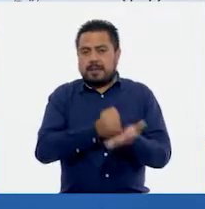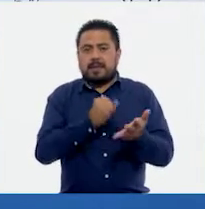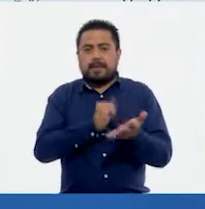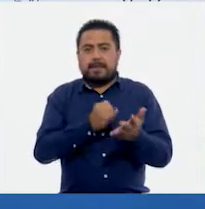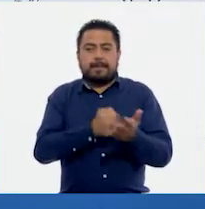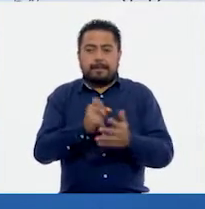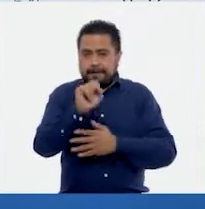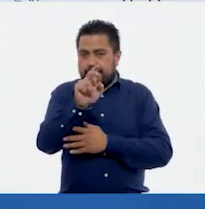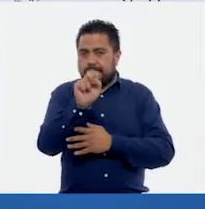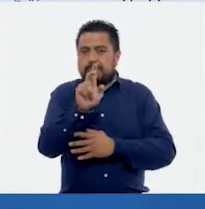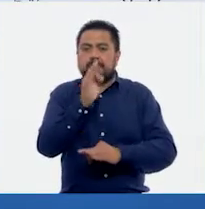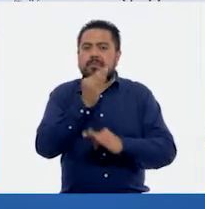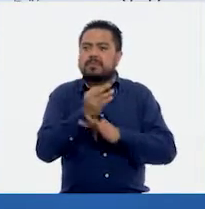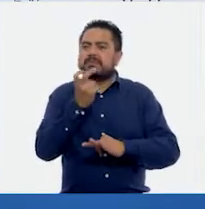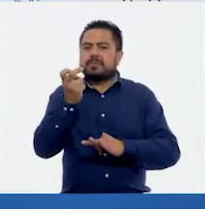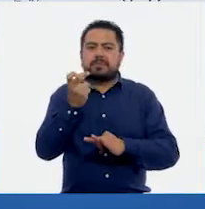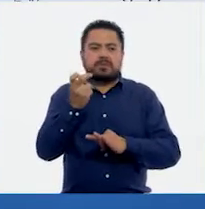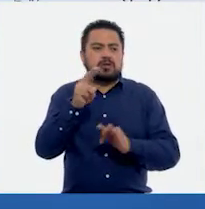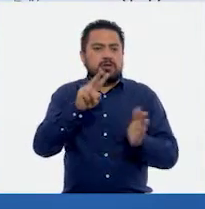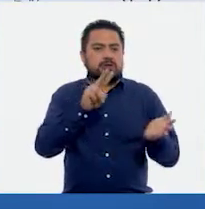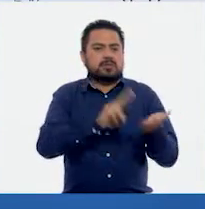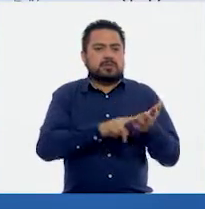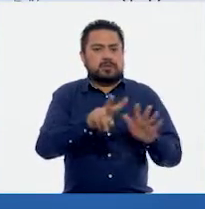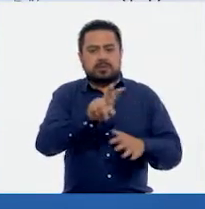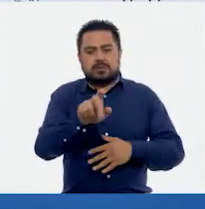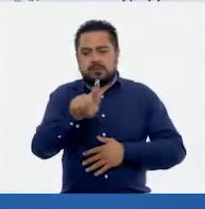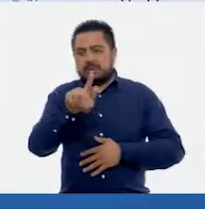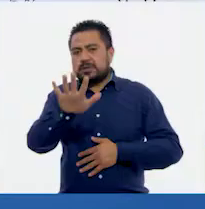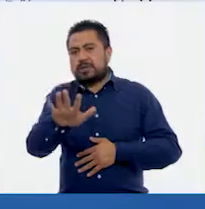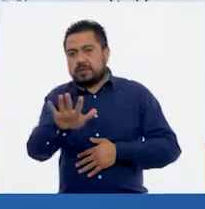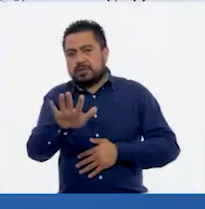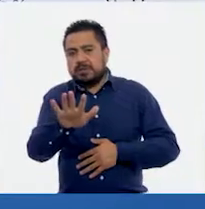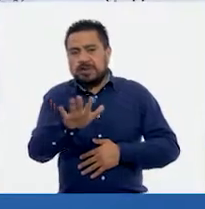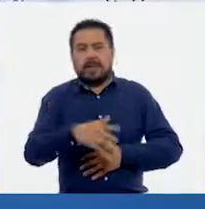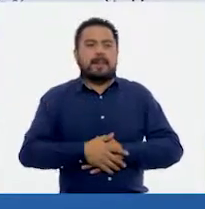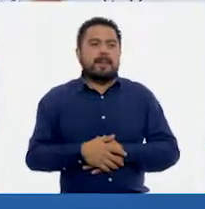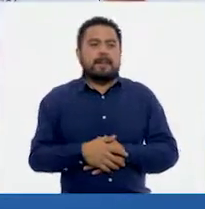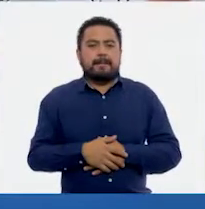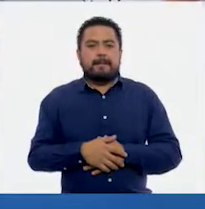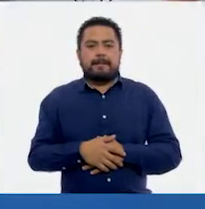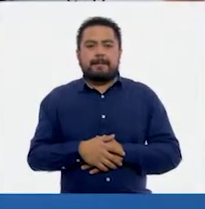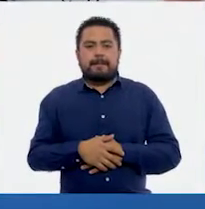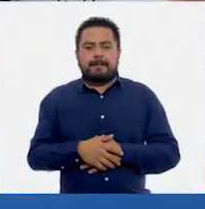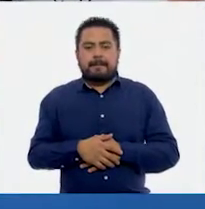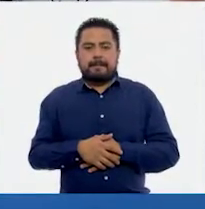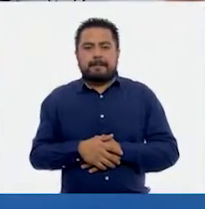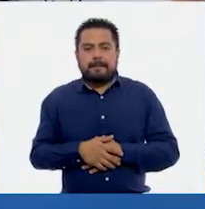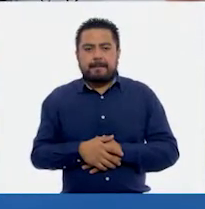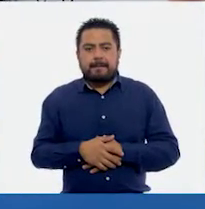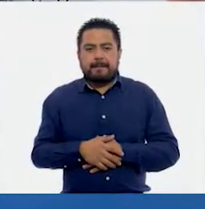Entonces, serían 2,275. Lo voy a poner acá. Sí.